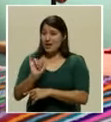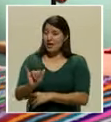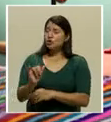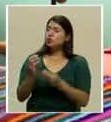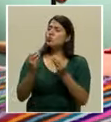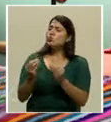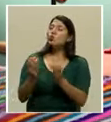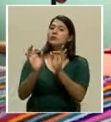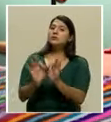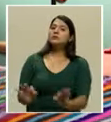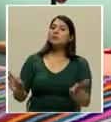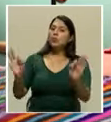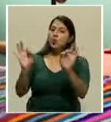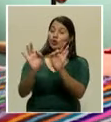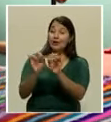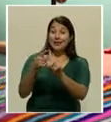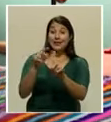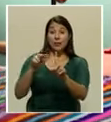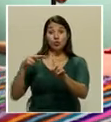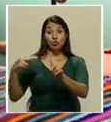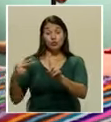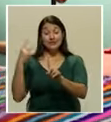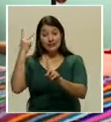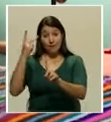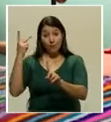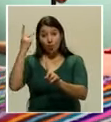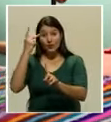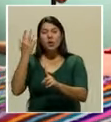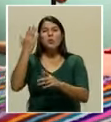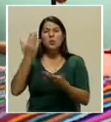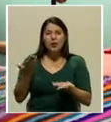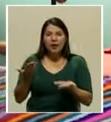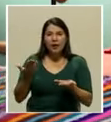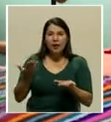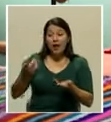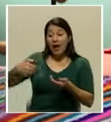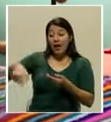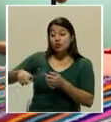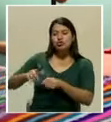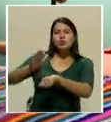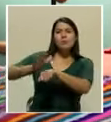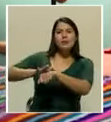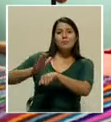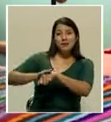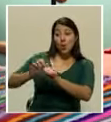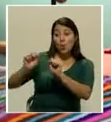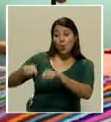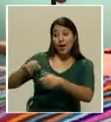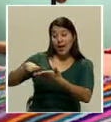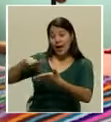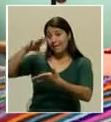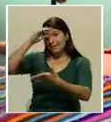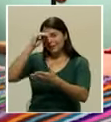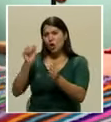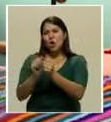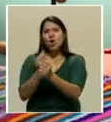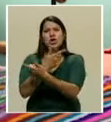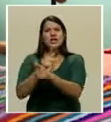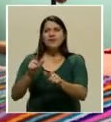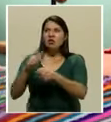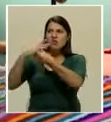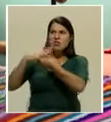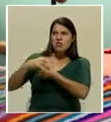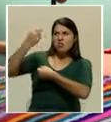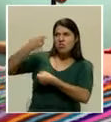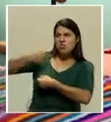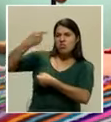muy subversivo desde el punto de vista político, me parece a mí, porque es permitirle a las personas educarse en un contexto de libertad y no de represión.